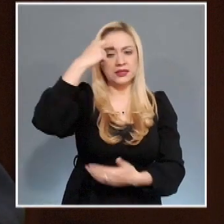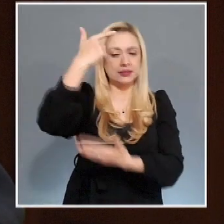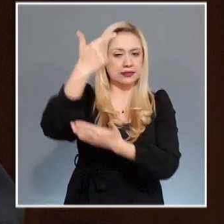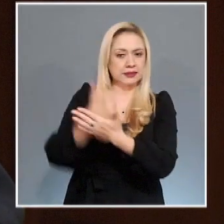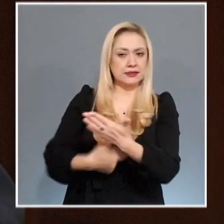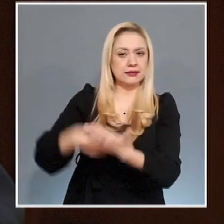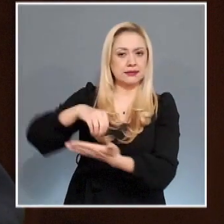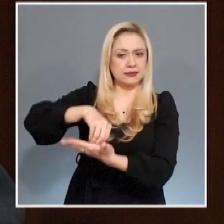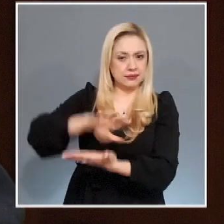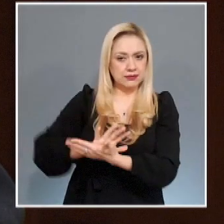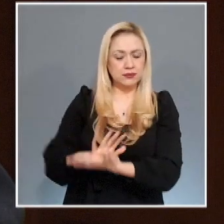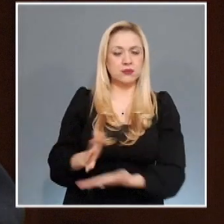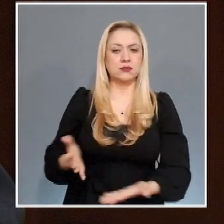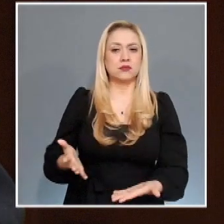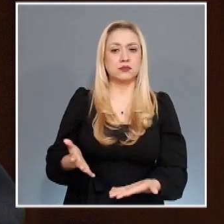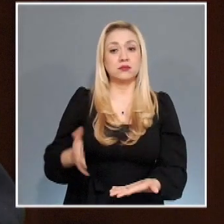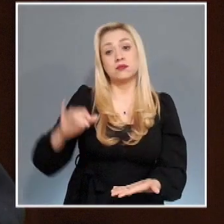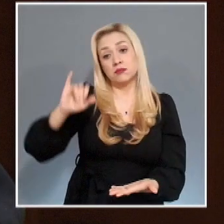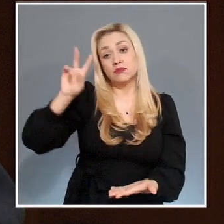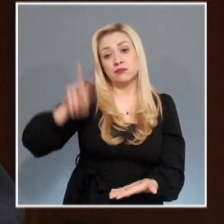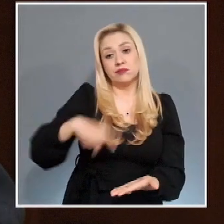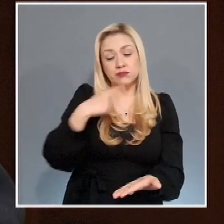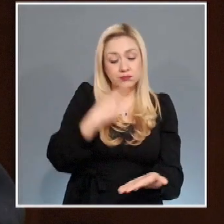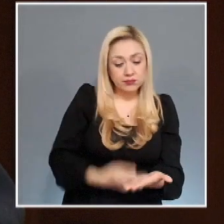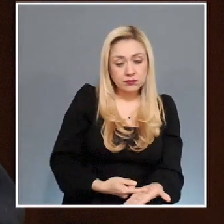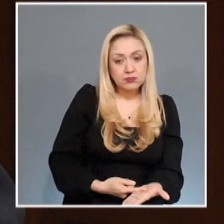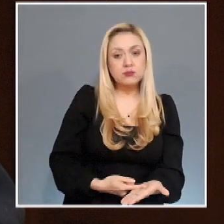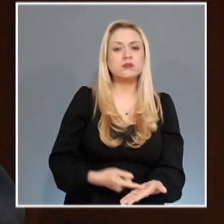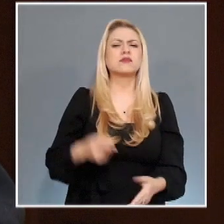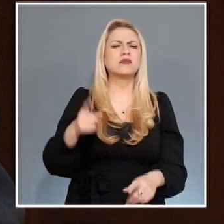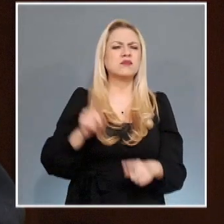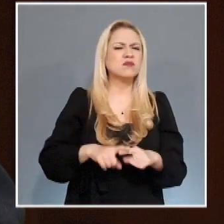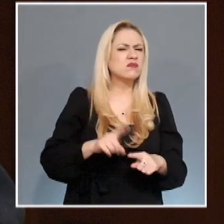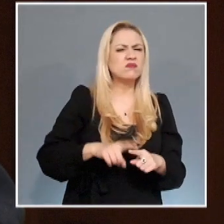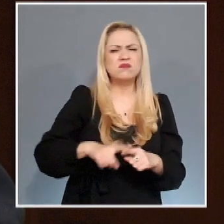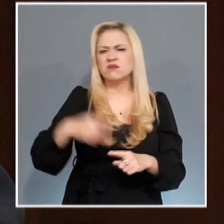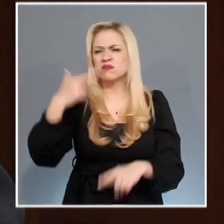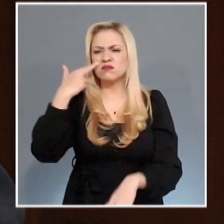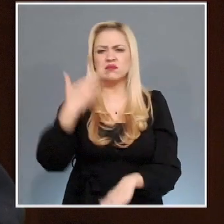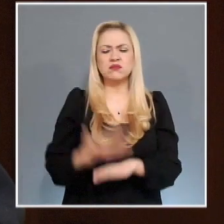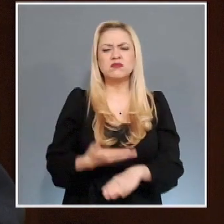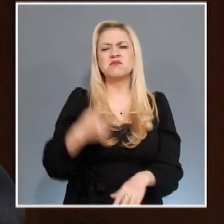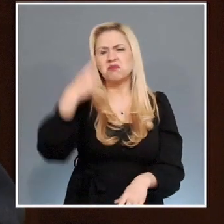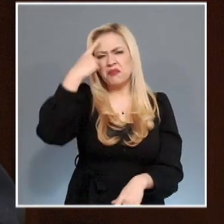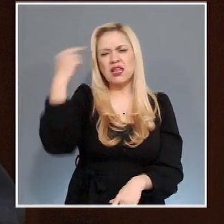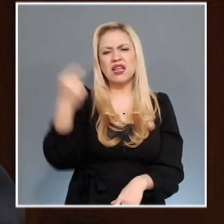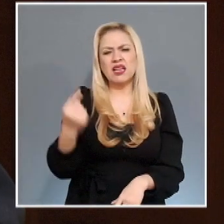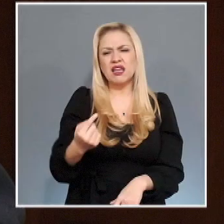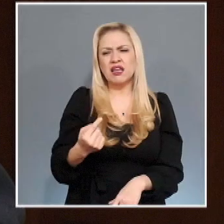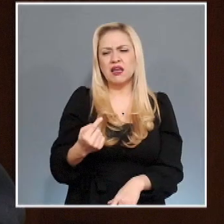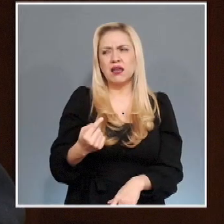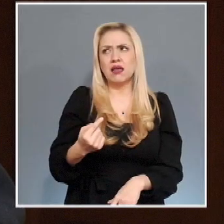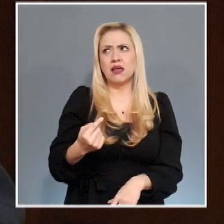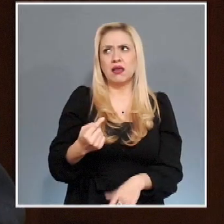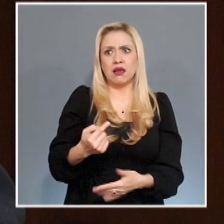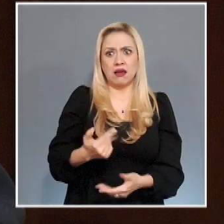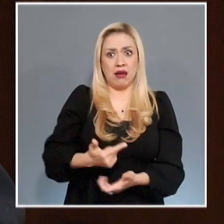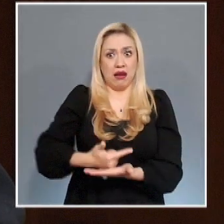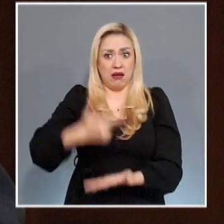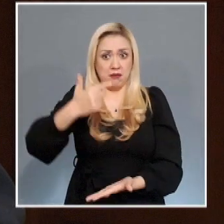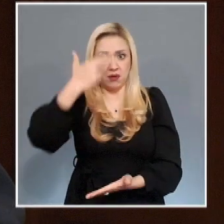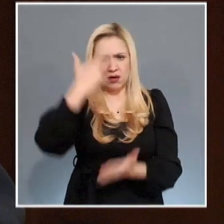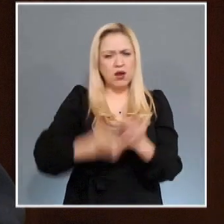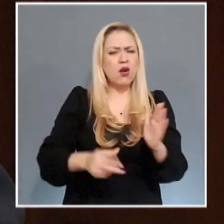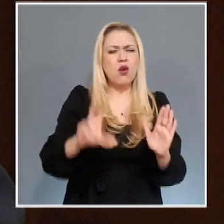advierte de dicha disposición, tal facultad es meramente de implementación, pero no de regulación, que es